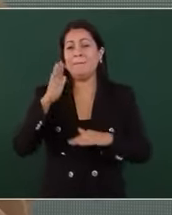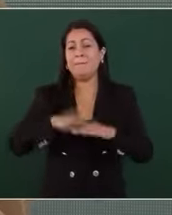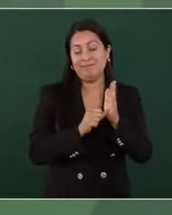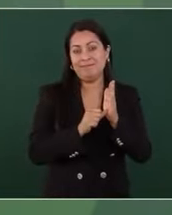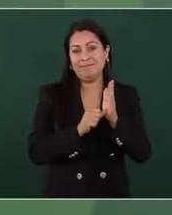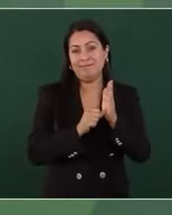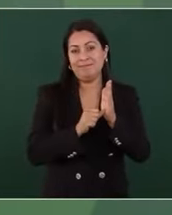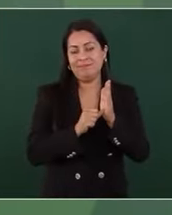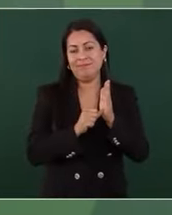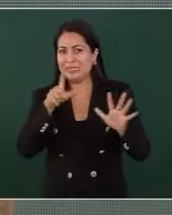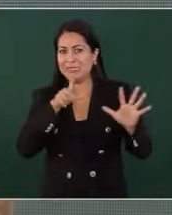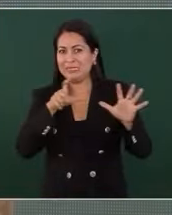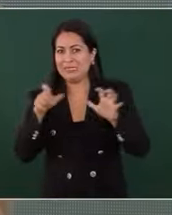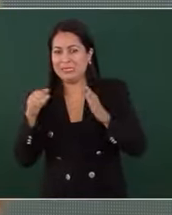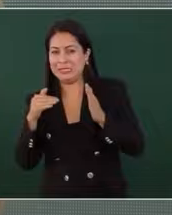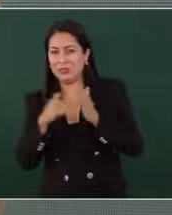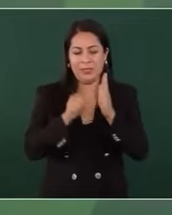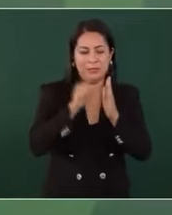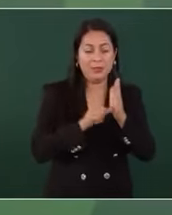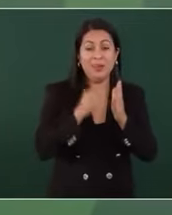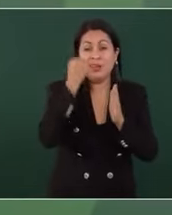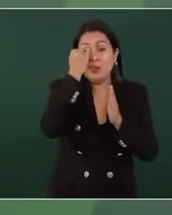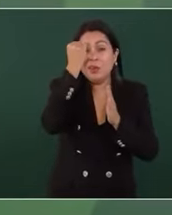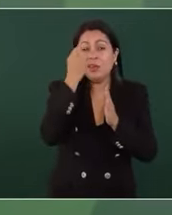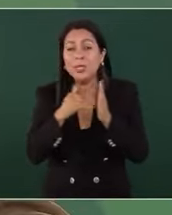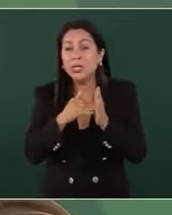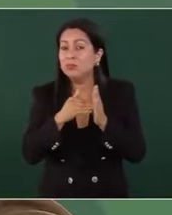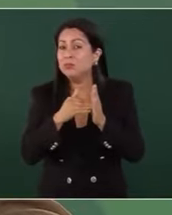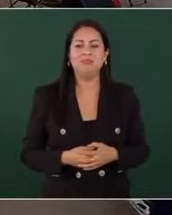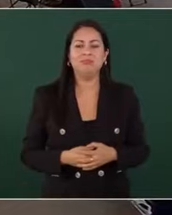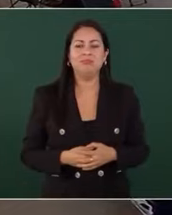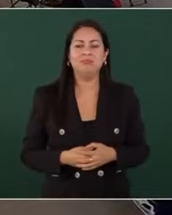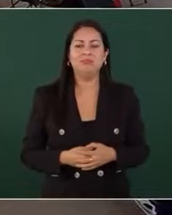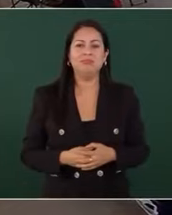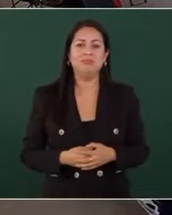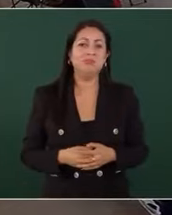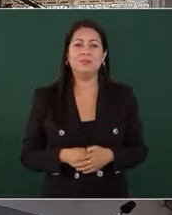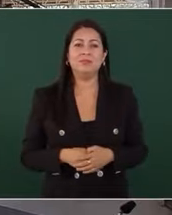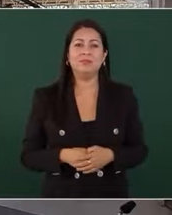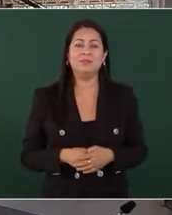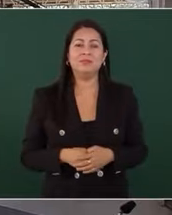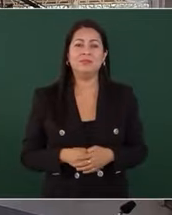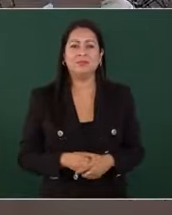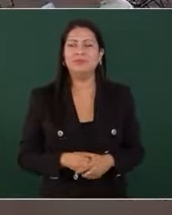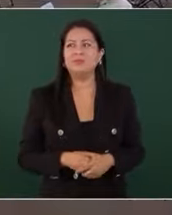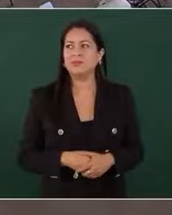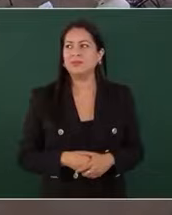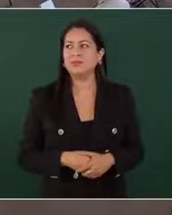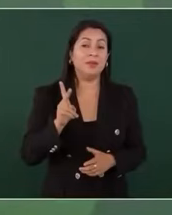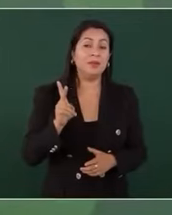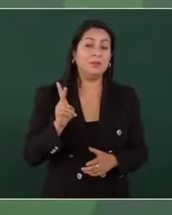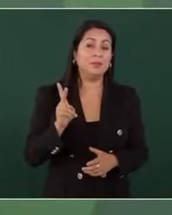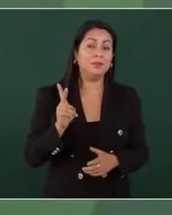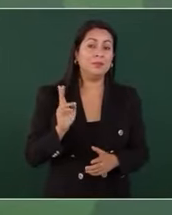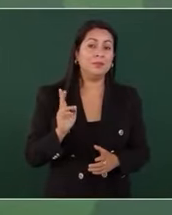mensuales como periodista. Imagínense, un millón mensual. Es todo lo que está aquí. No le llegan, pero